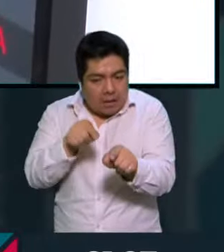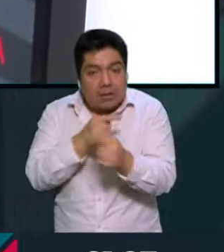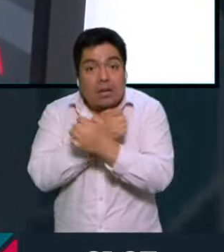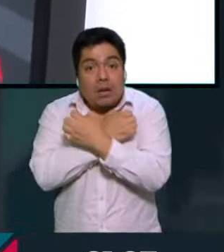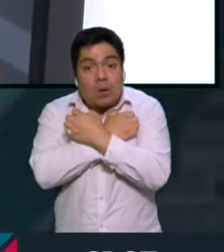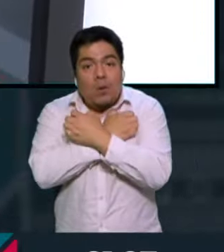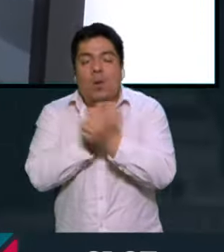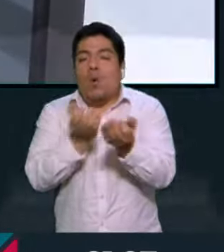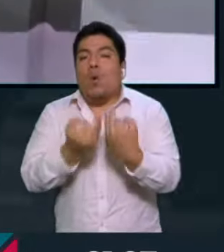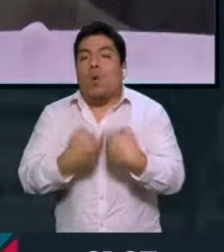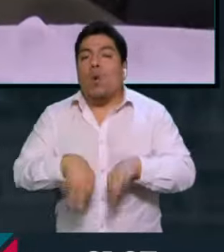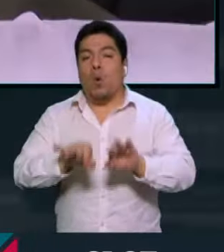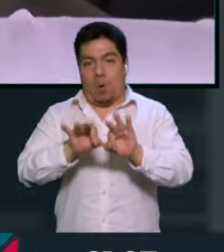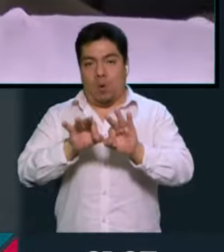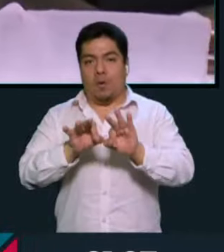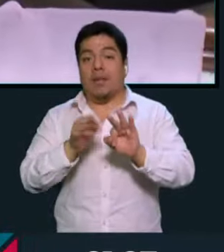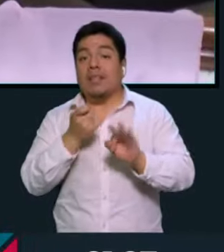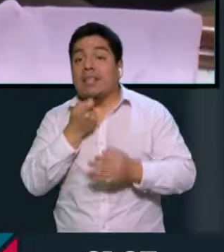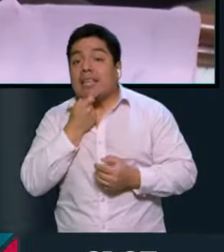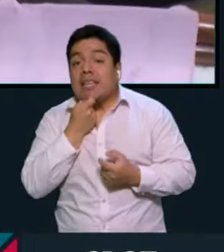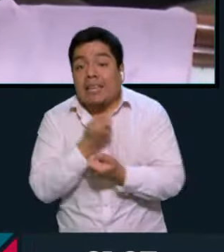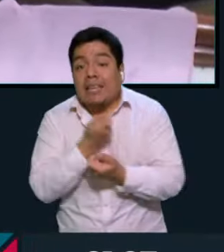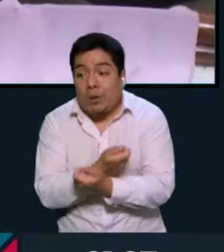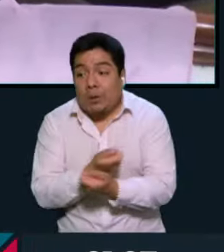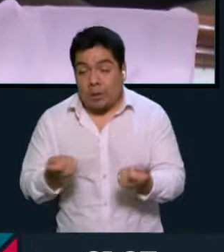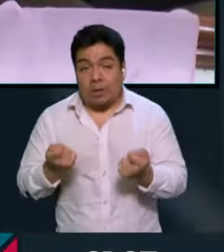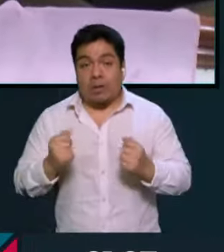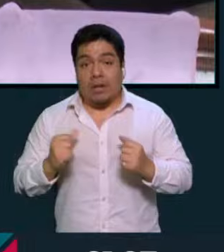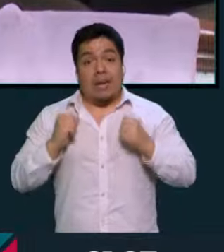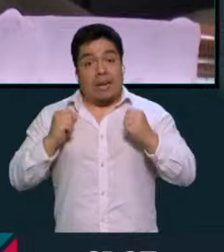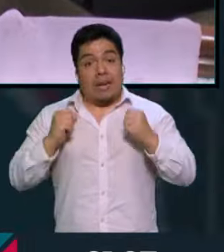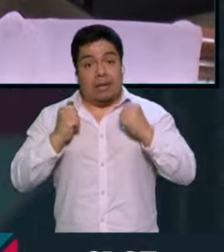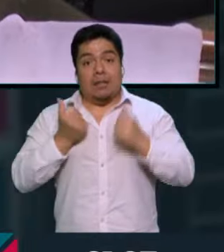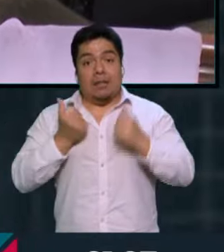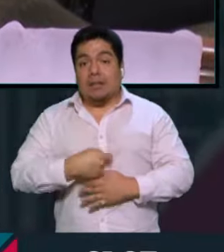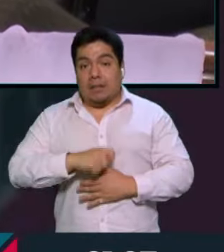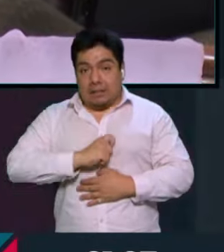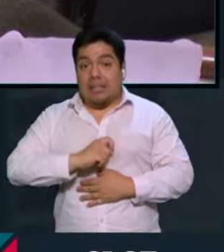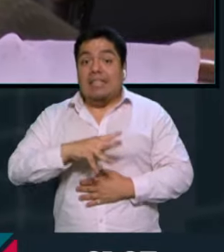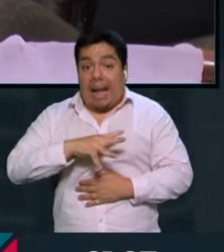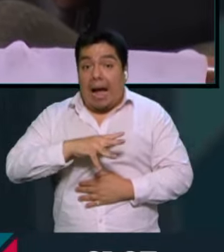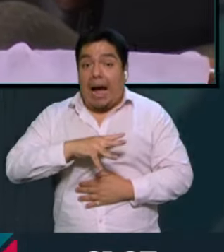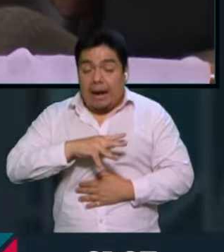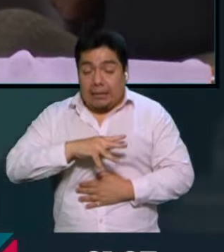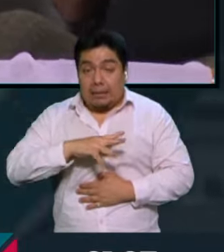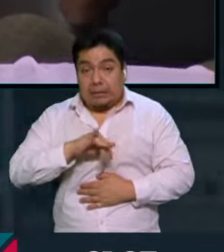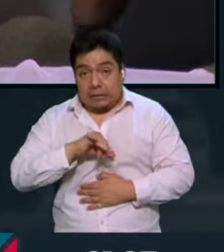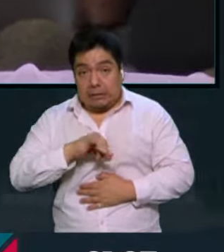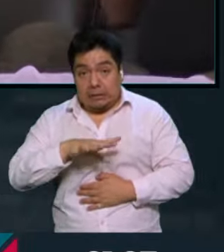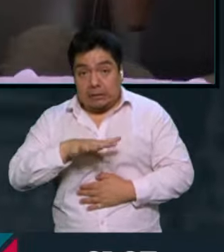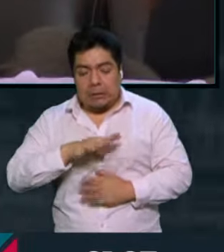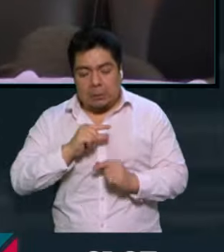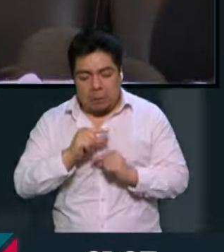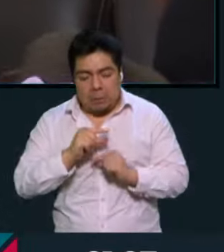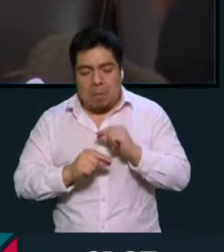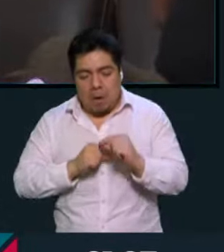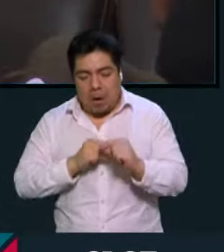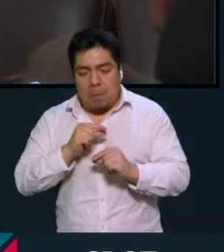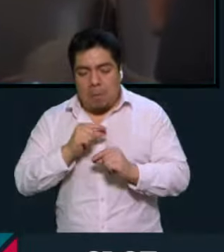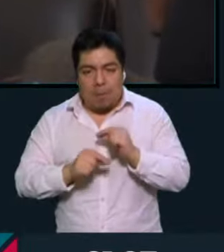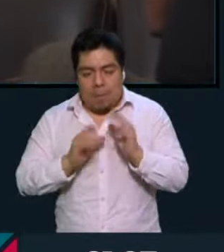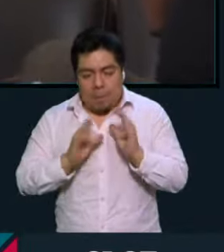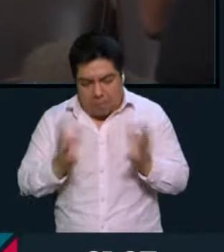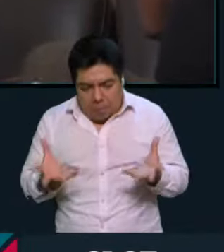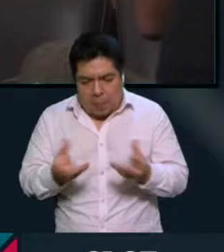también se reconozca desde las infancias, adolescentes trans porque existen, y que pues desde ahí se vaya creando un acompañamiento